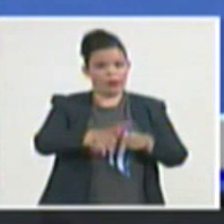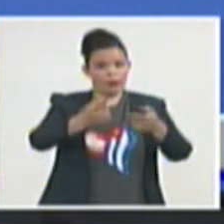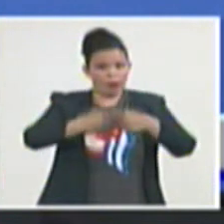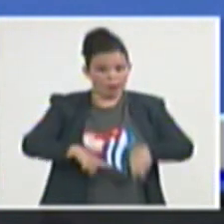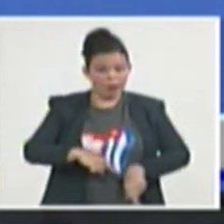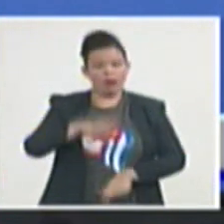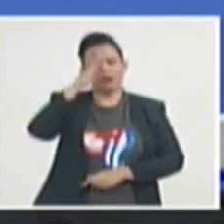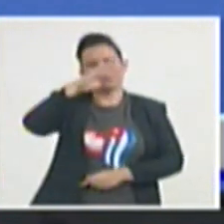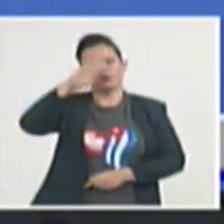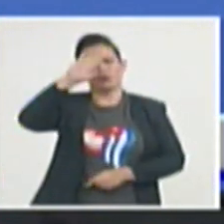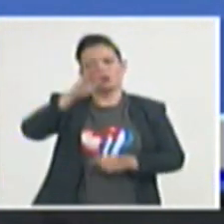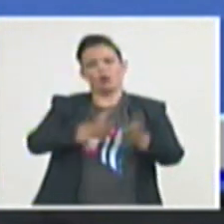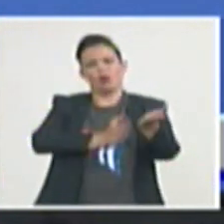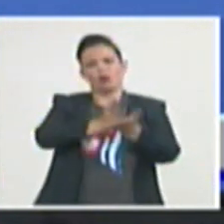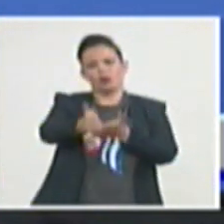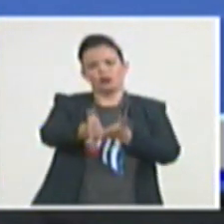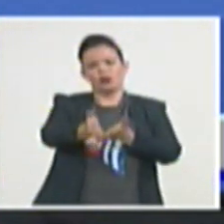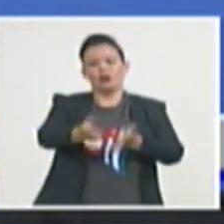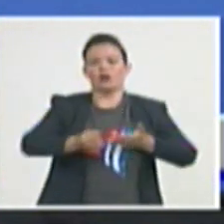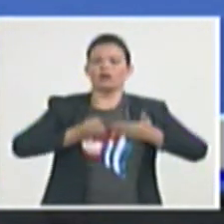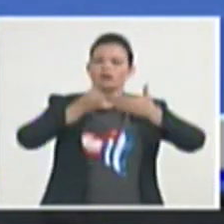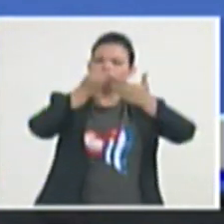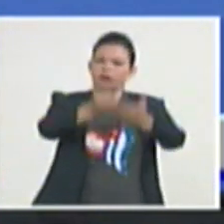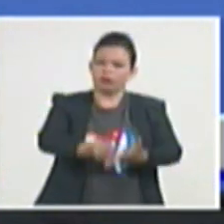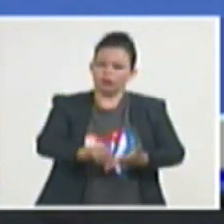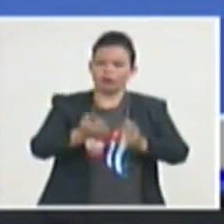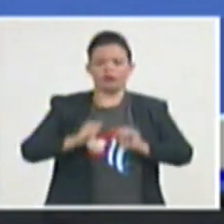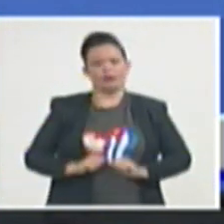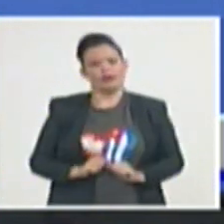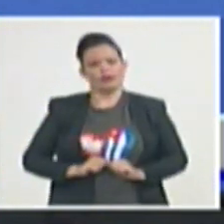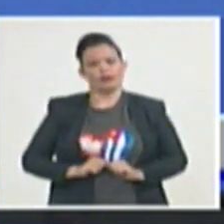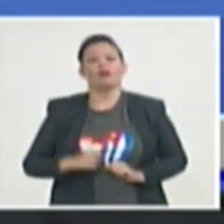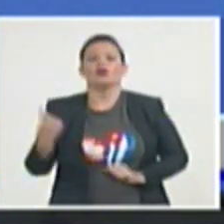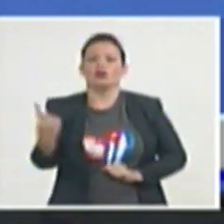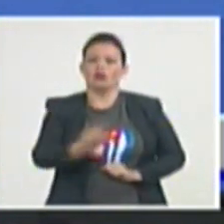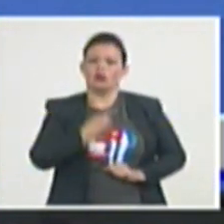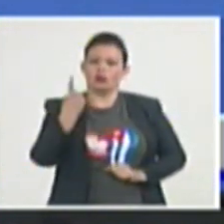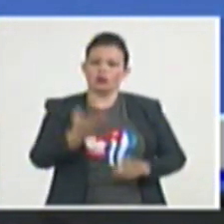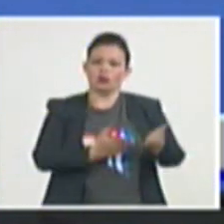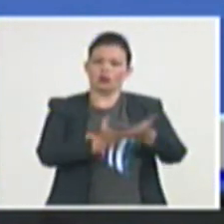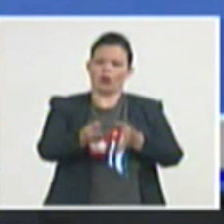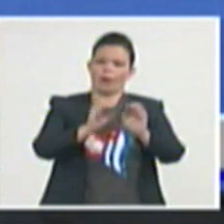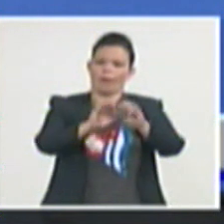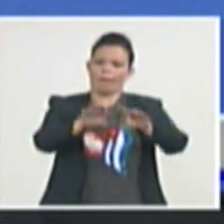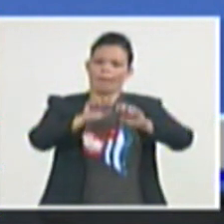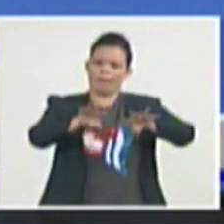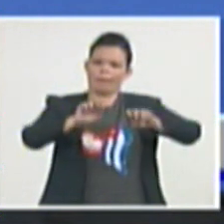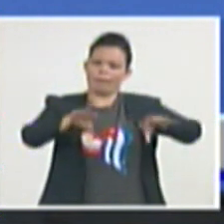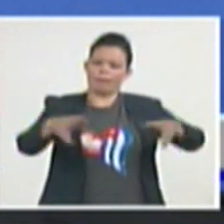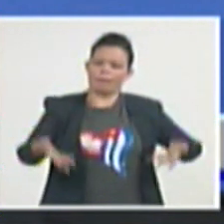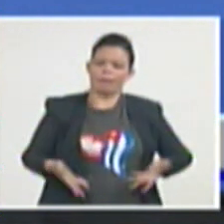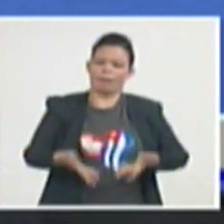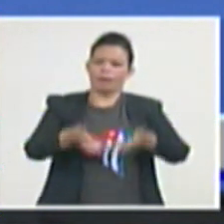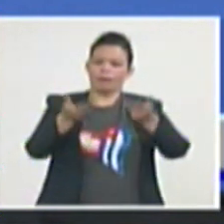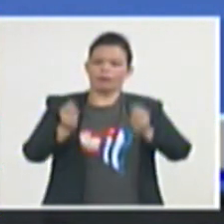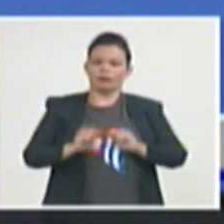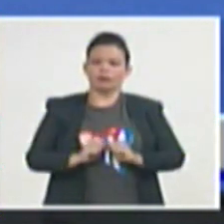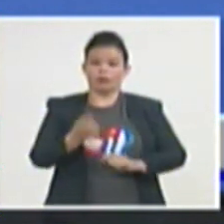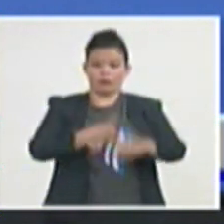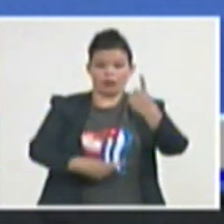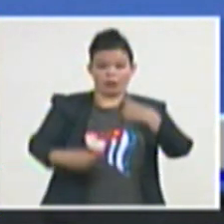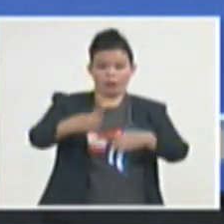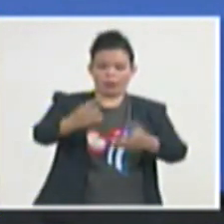solidaria y humanista. Continuaremos promoviendo la cooperación en diversas esferas, en particular la salud,